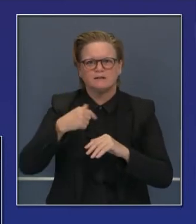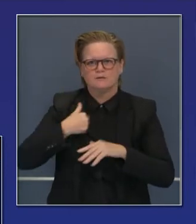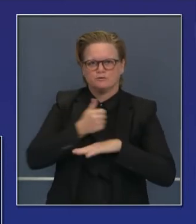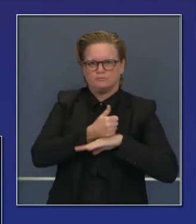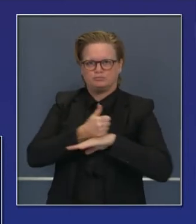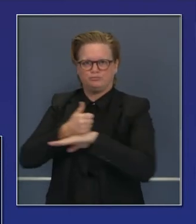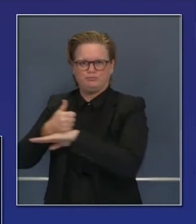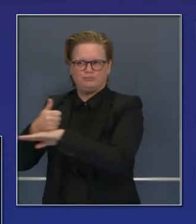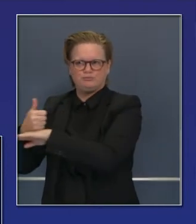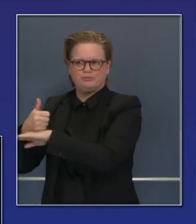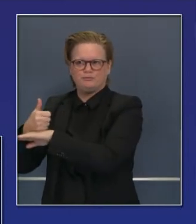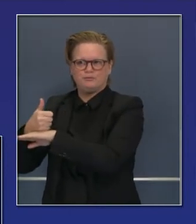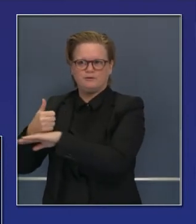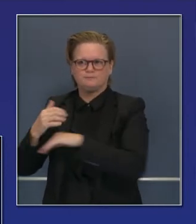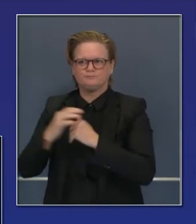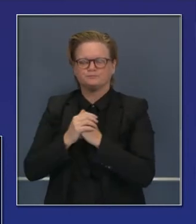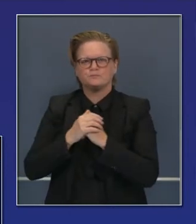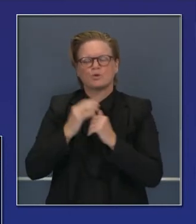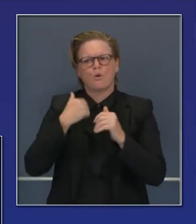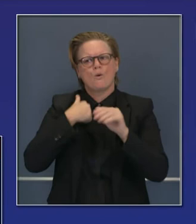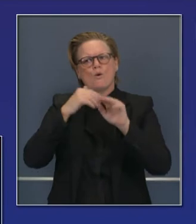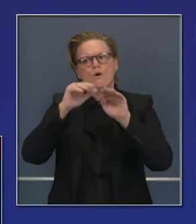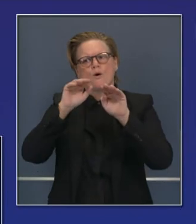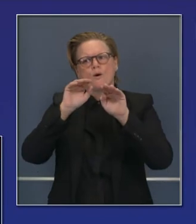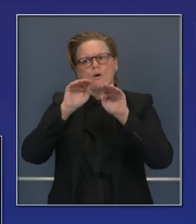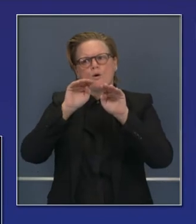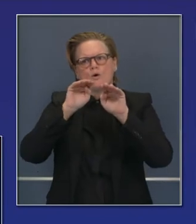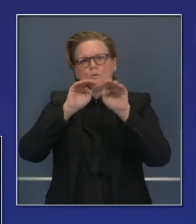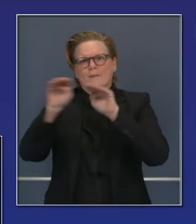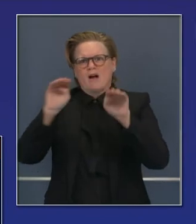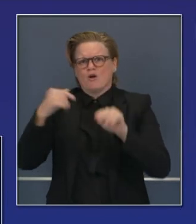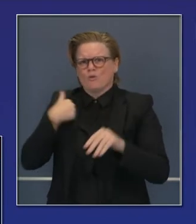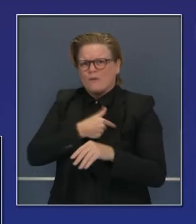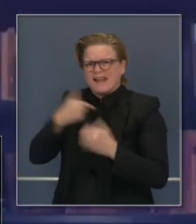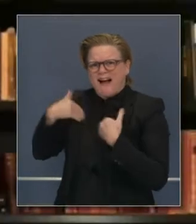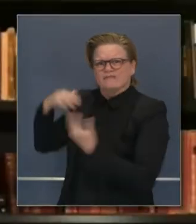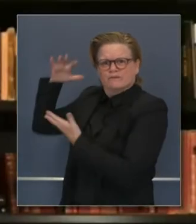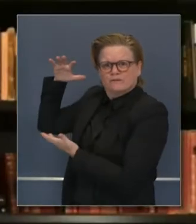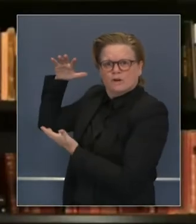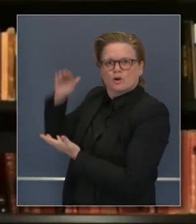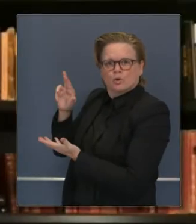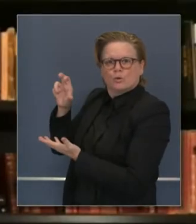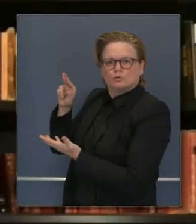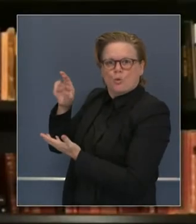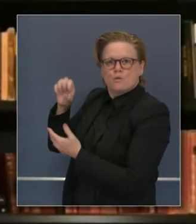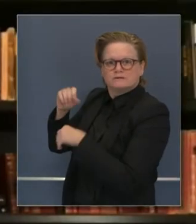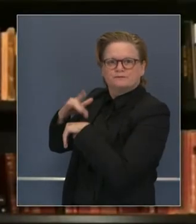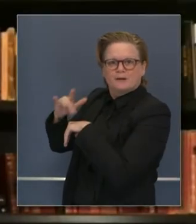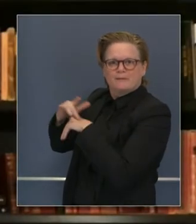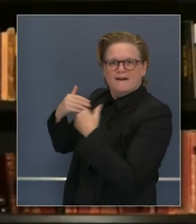por recalcar eso tanto, pero les quiero recordar de la importancia de este recurso adicional que estamos agregando.